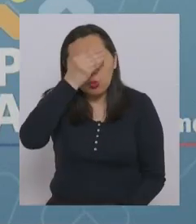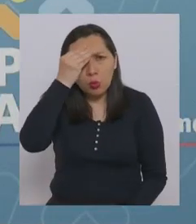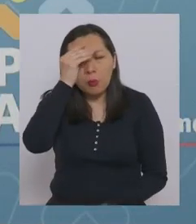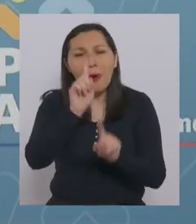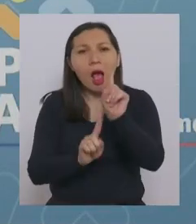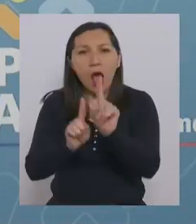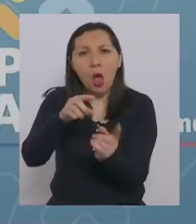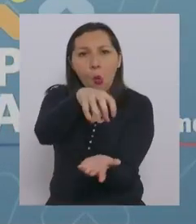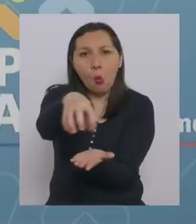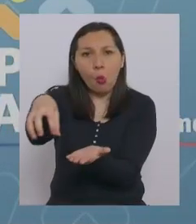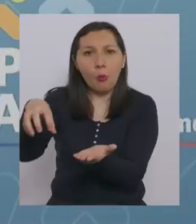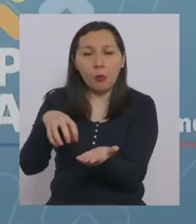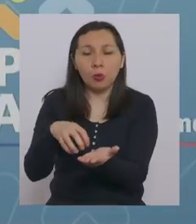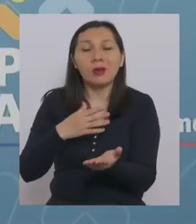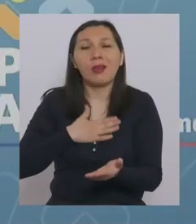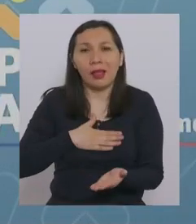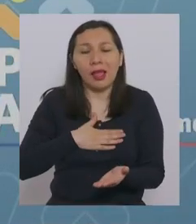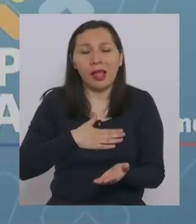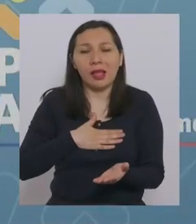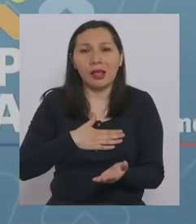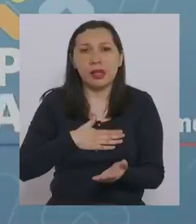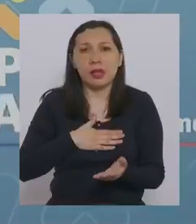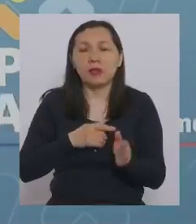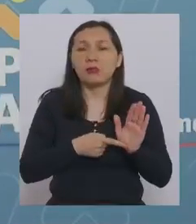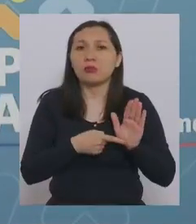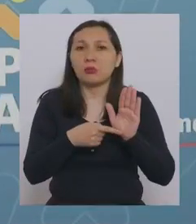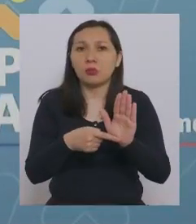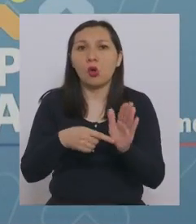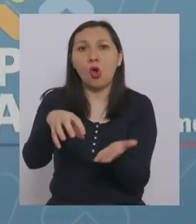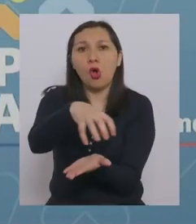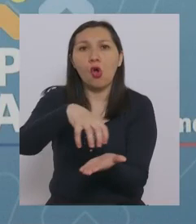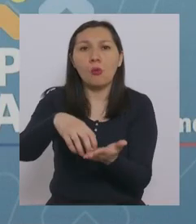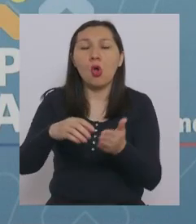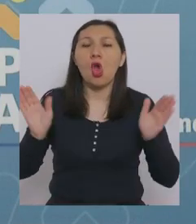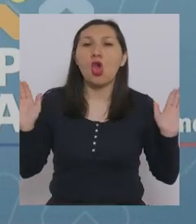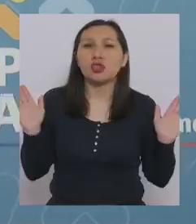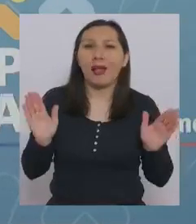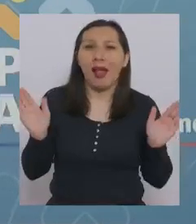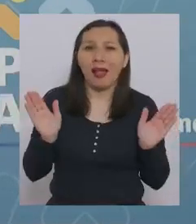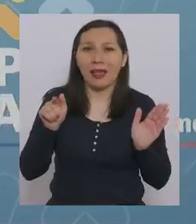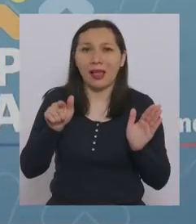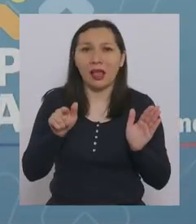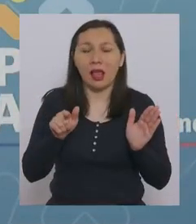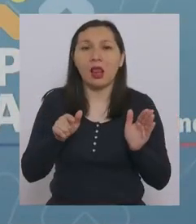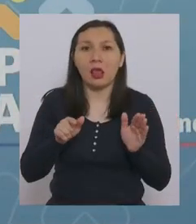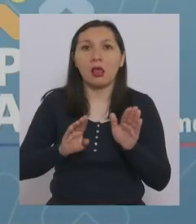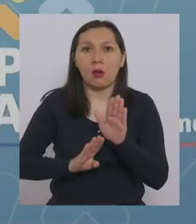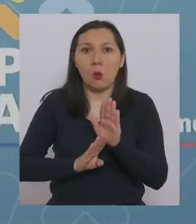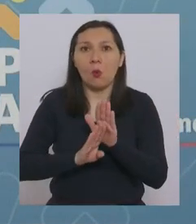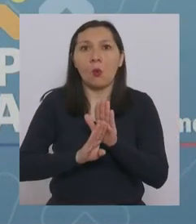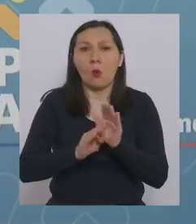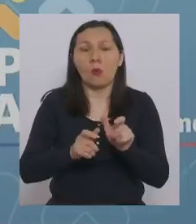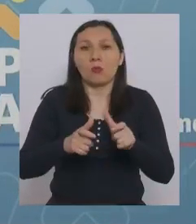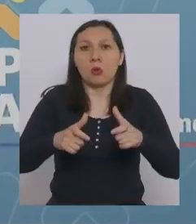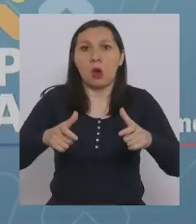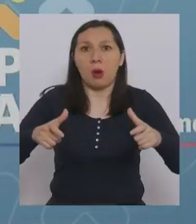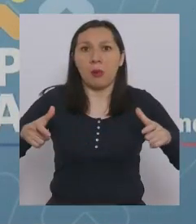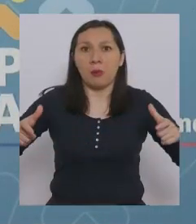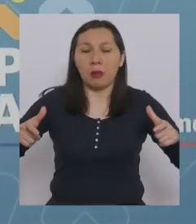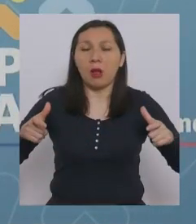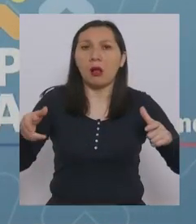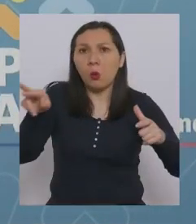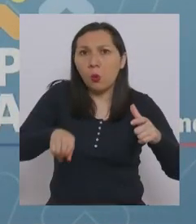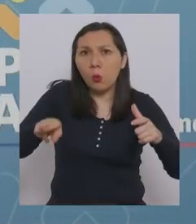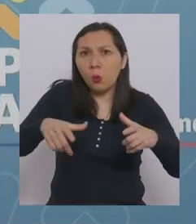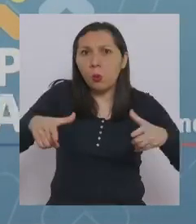por algunas comunas entre las cuales quiero destacar la comuna de Los Ángeles, que ha tenido un crecimiento sostenido de sus casos. Por